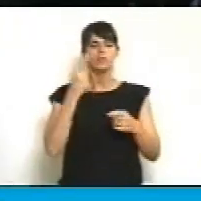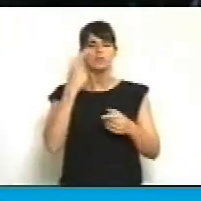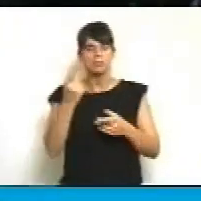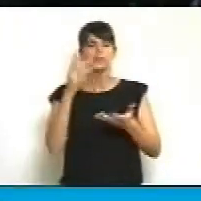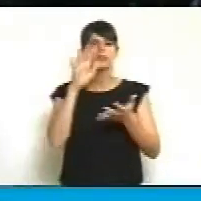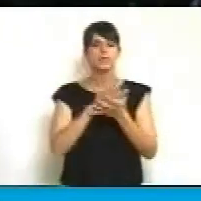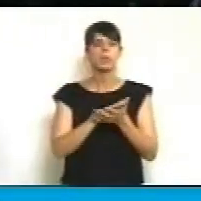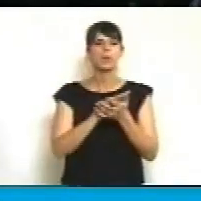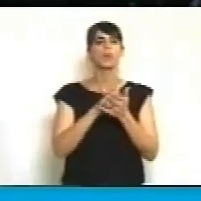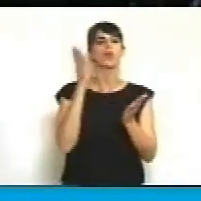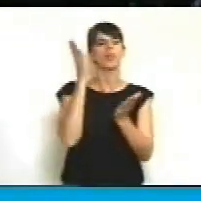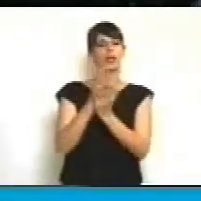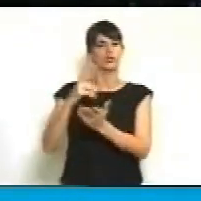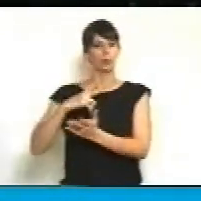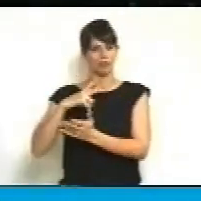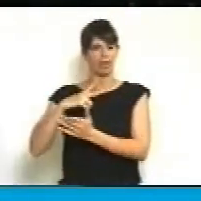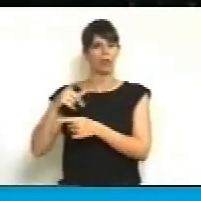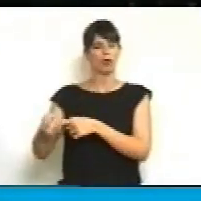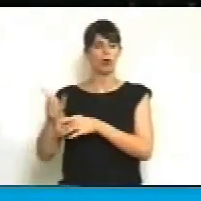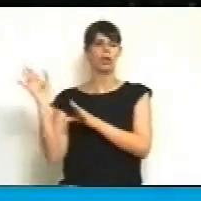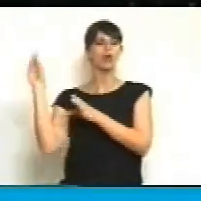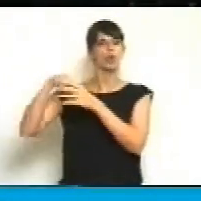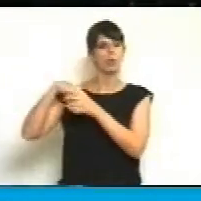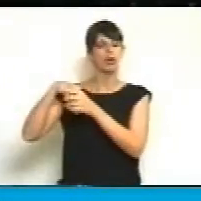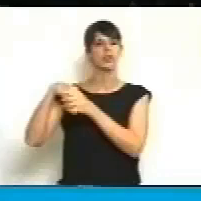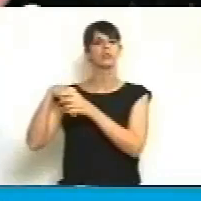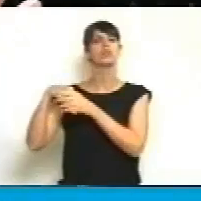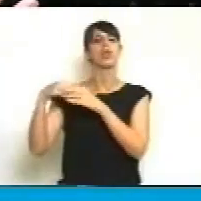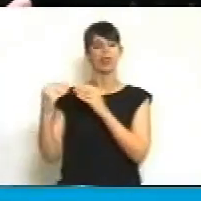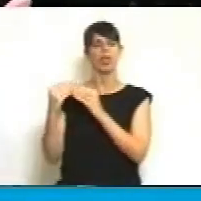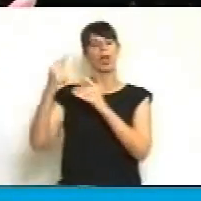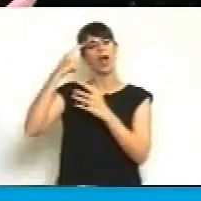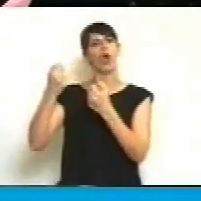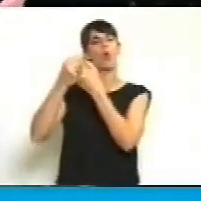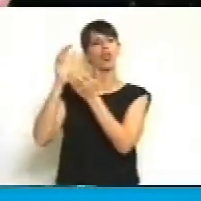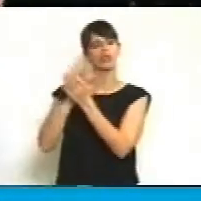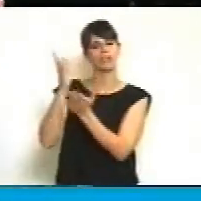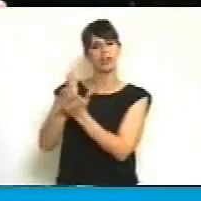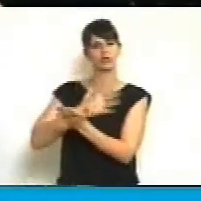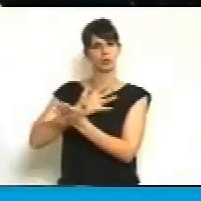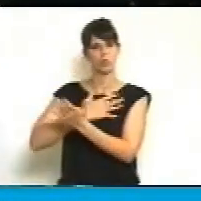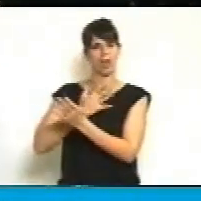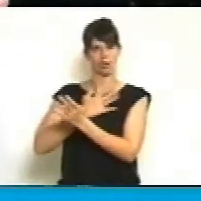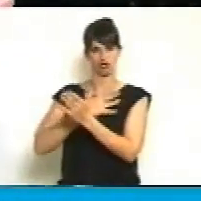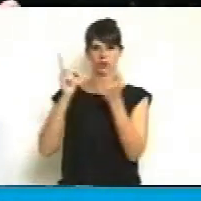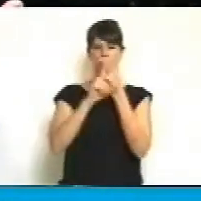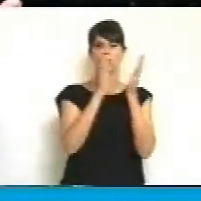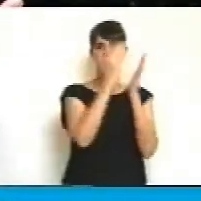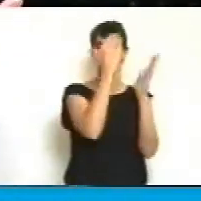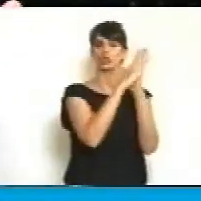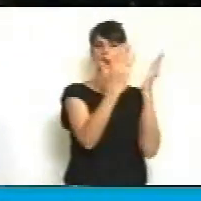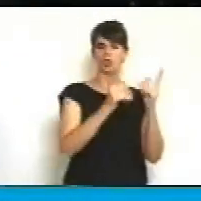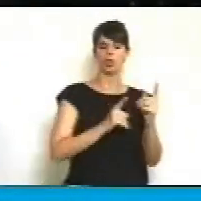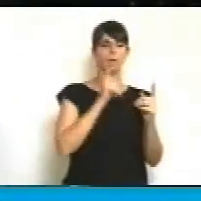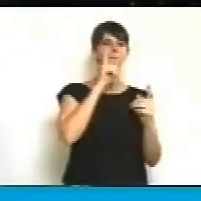tenido en el ámbito del derecho privado la incorporación expresa de los tratados de derechos humanos en nuestra Constitución Nacional en